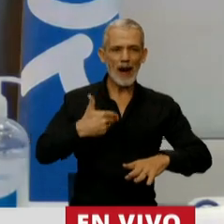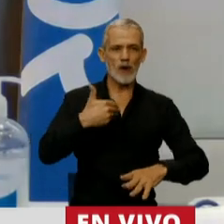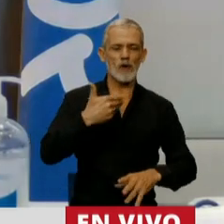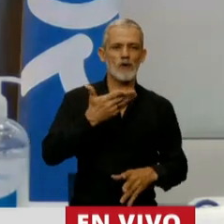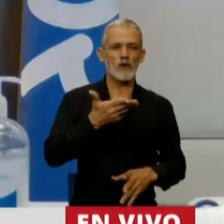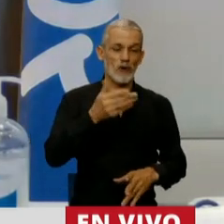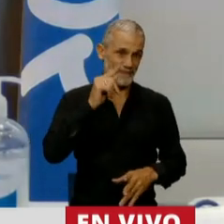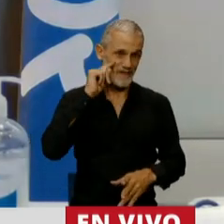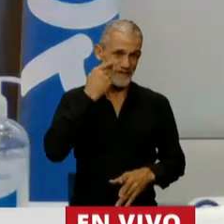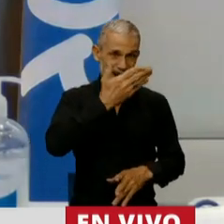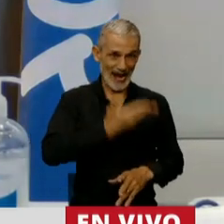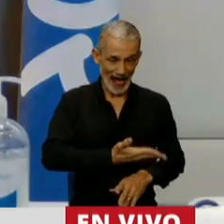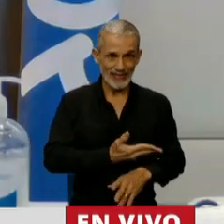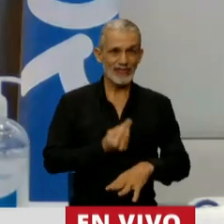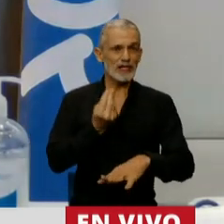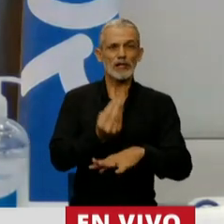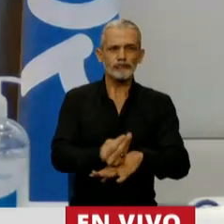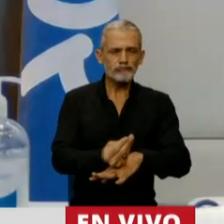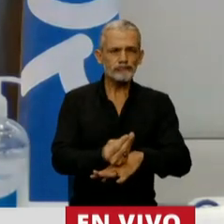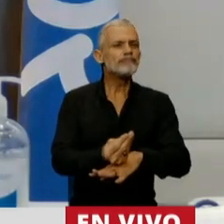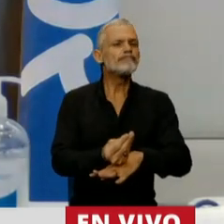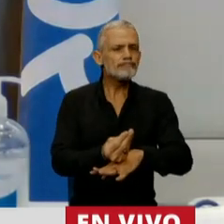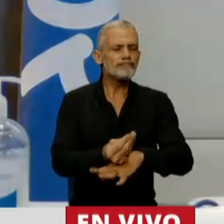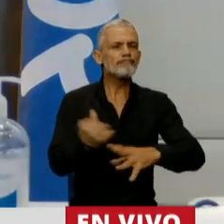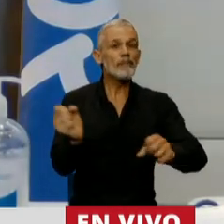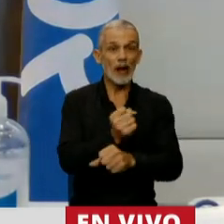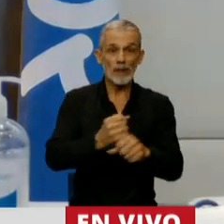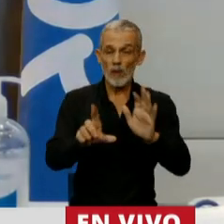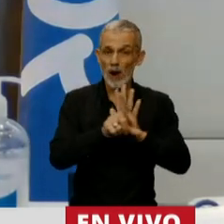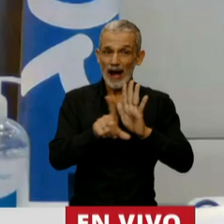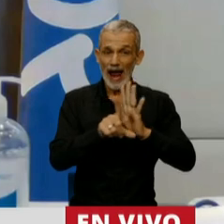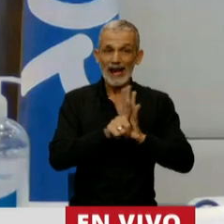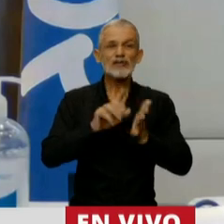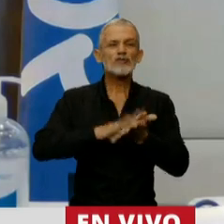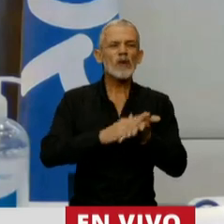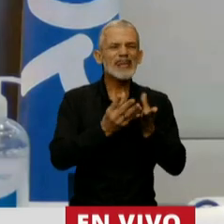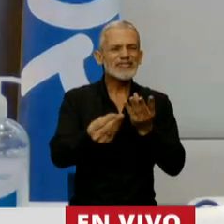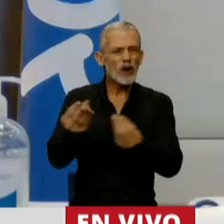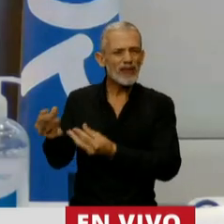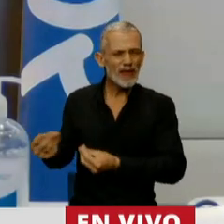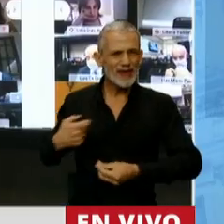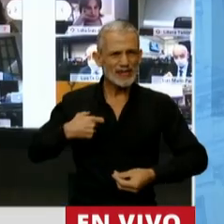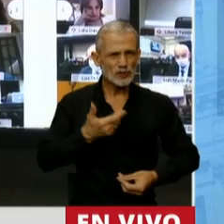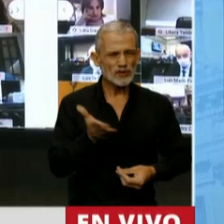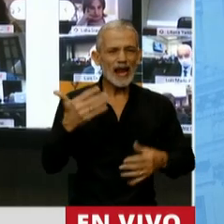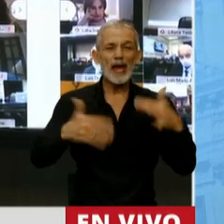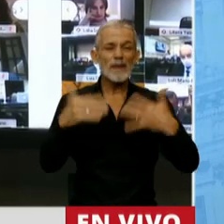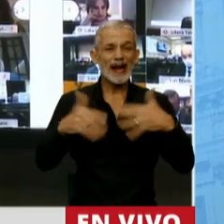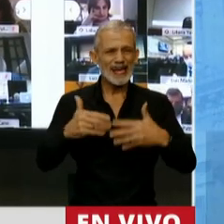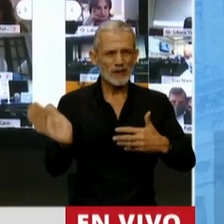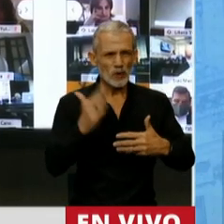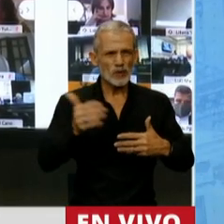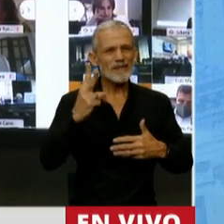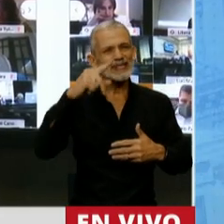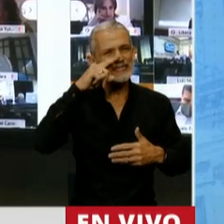de Alberto Fernández, sancionamos la Ley de Solidaridad Social y Emergencia Productiva, la